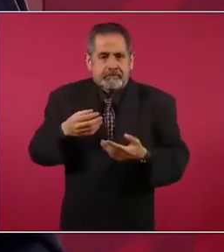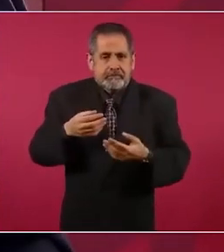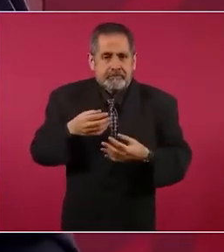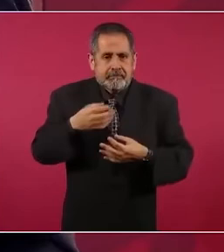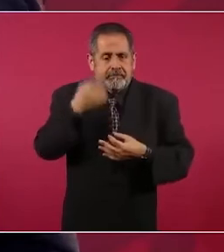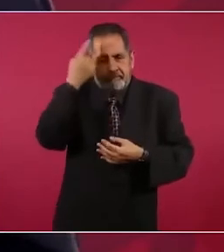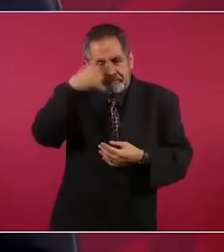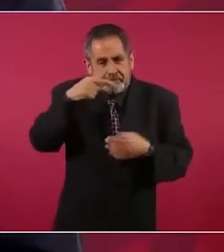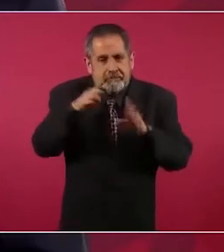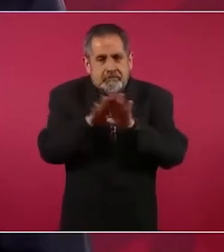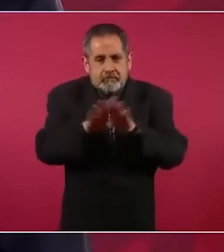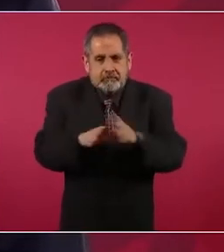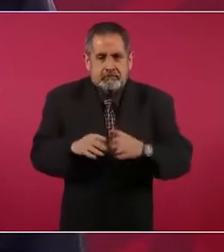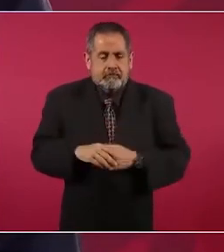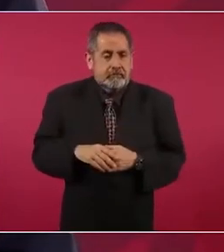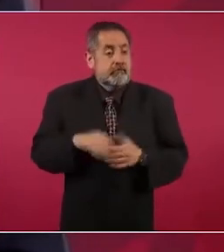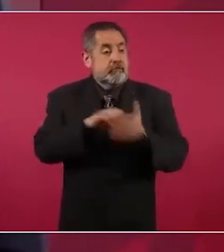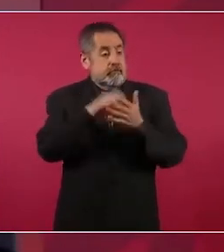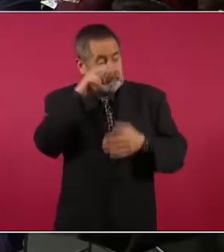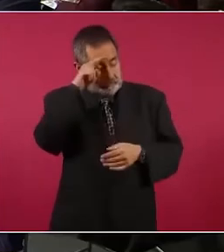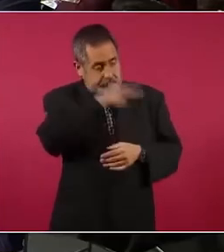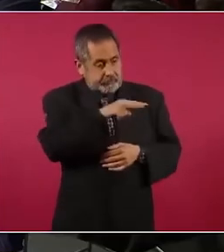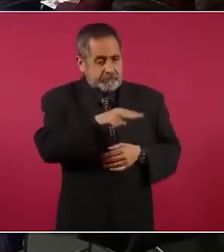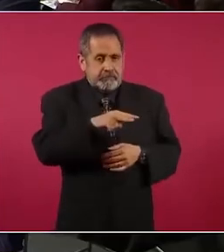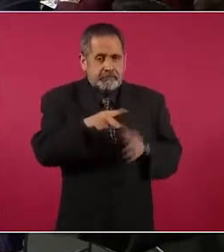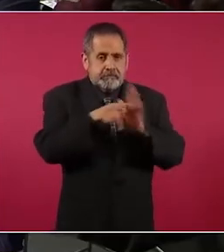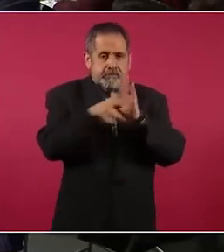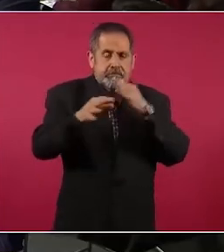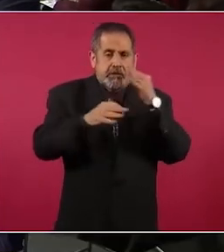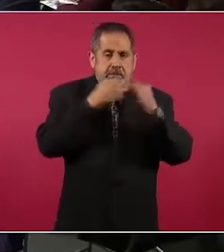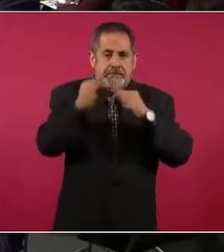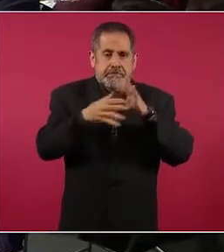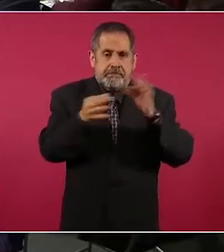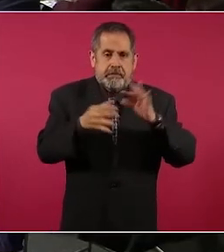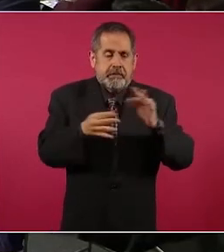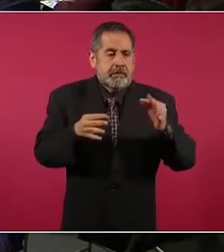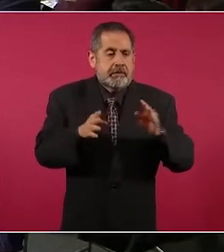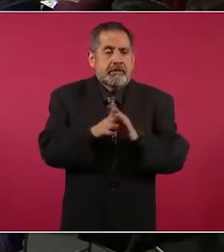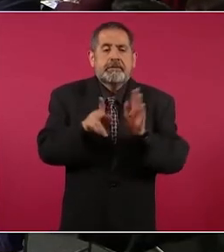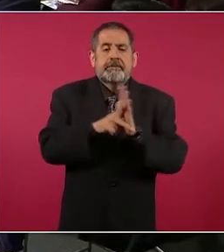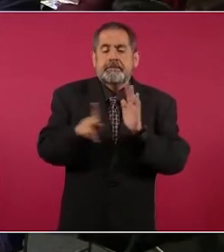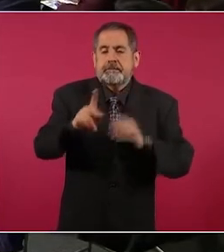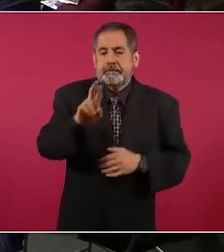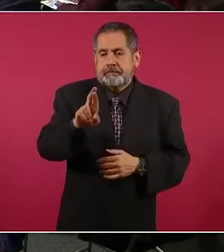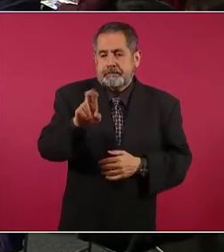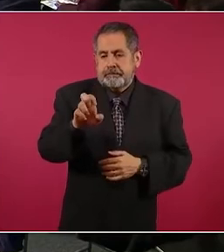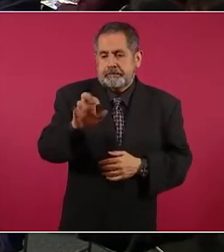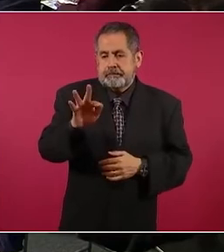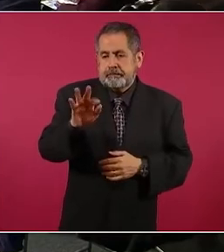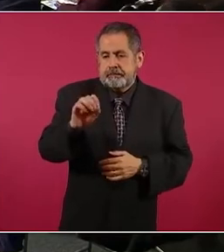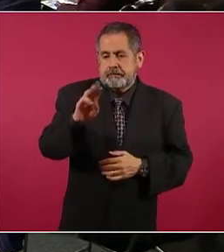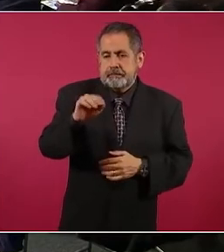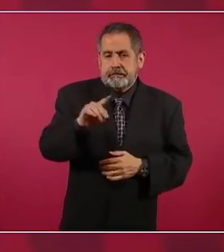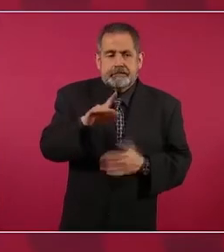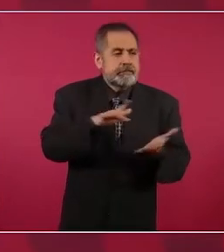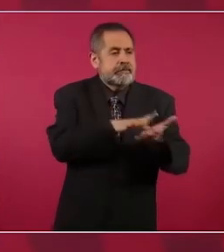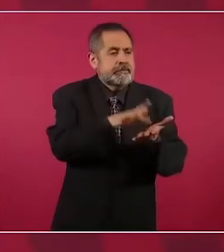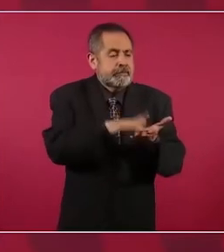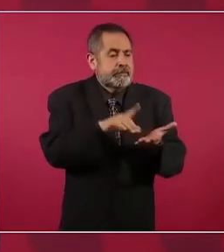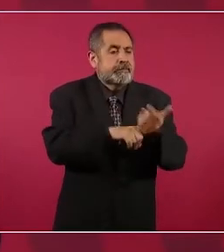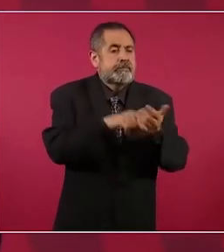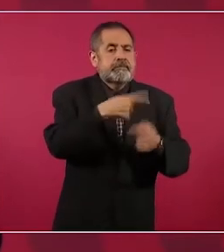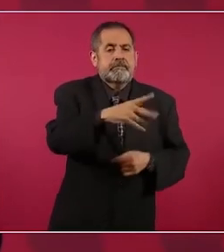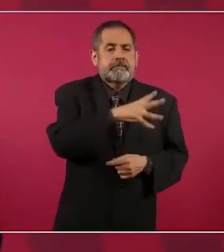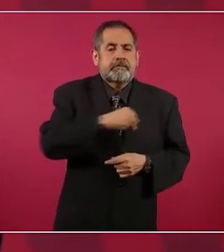Ya he visto, por ejemplo, al Reforma promoviendo al hijo del finado Colosio.